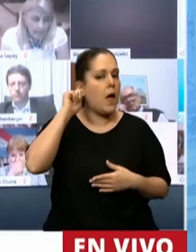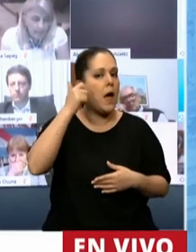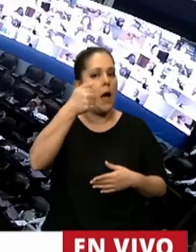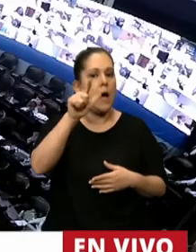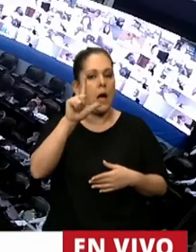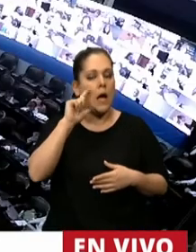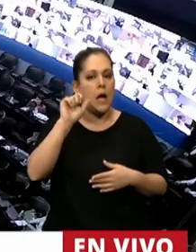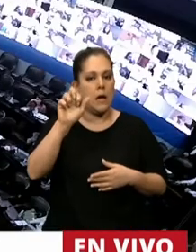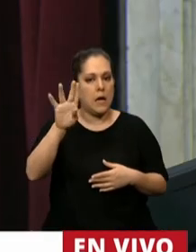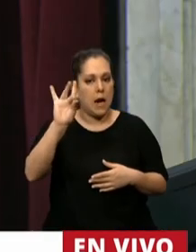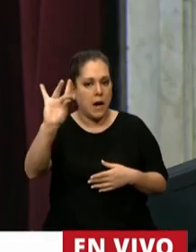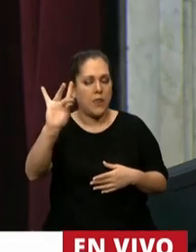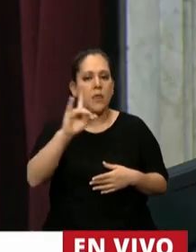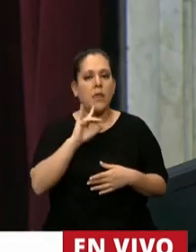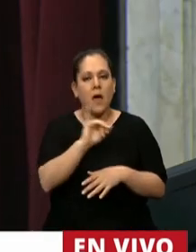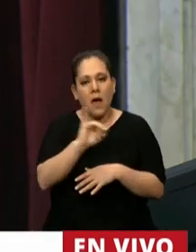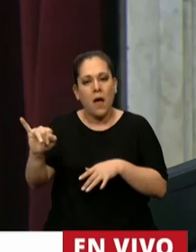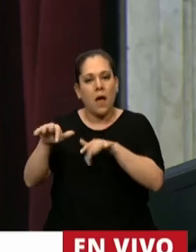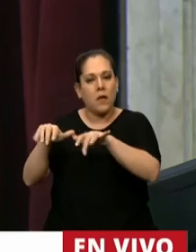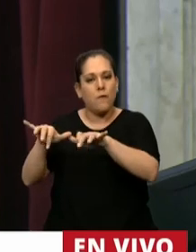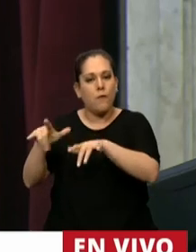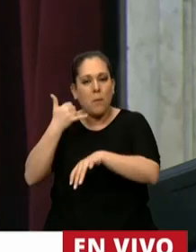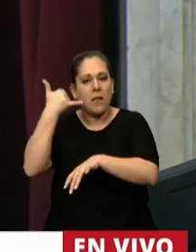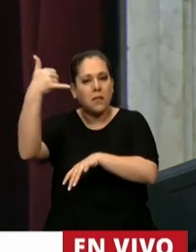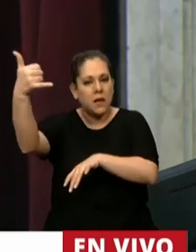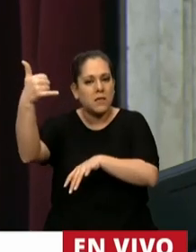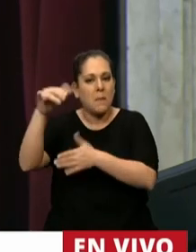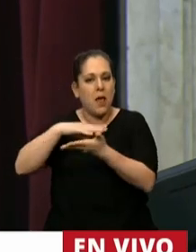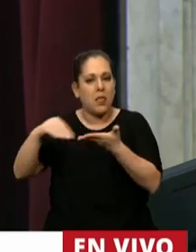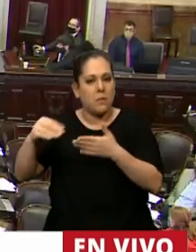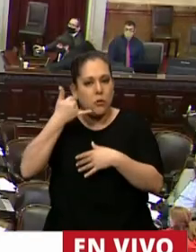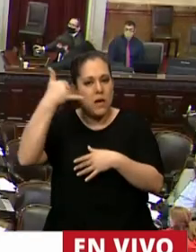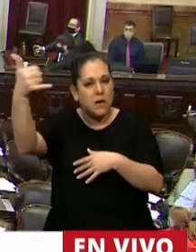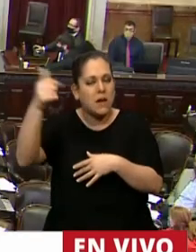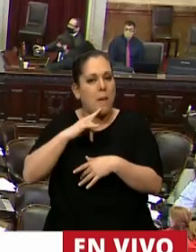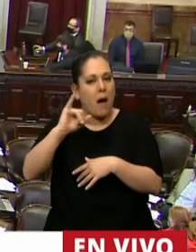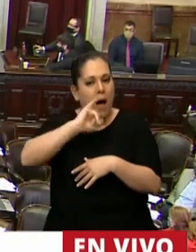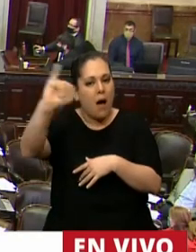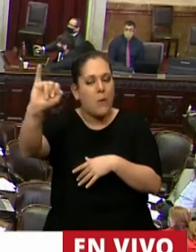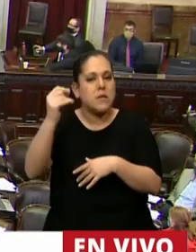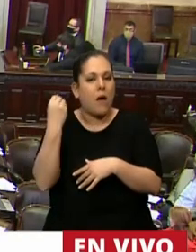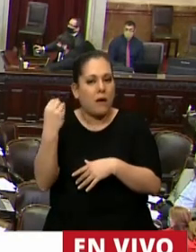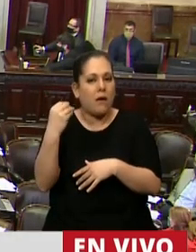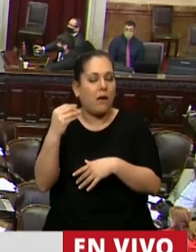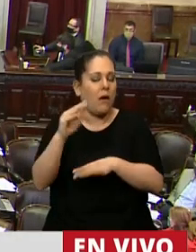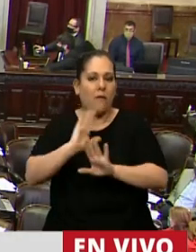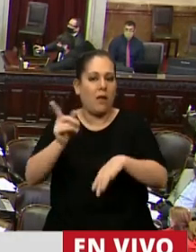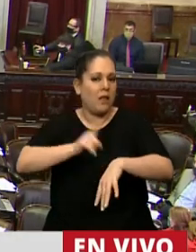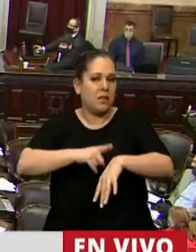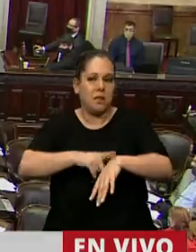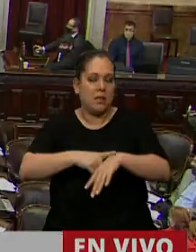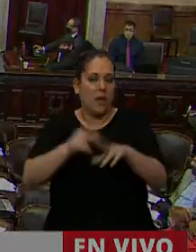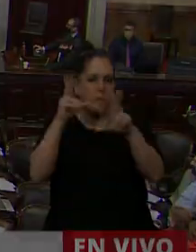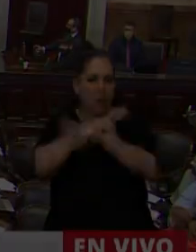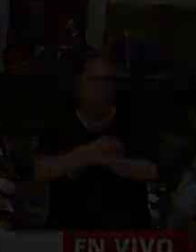A la mesa de informática, si se puede comunicar con la diputada para avisarle que quedó fuera de tiempo y que se quedó